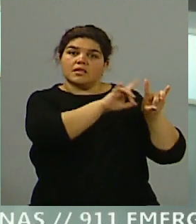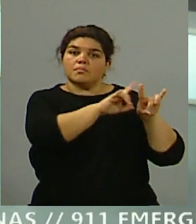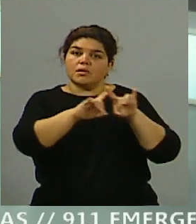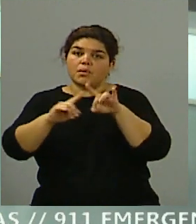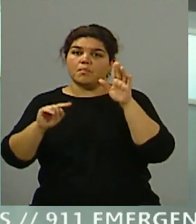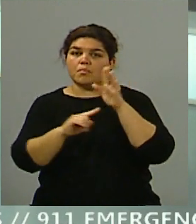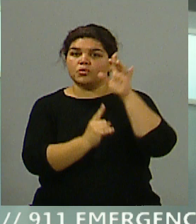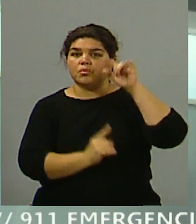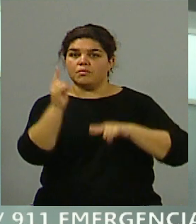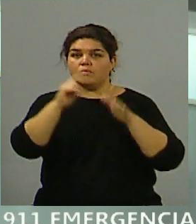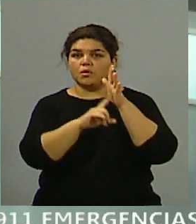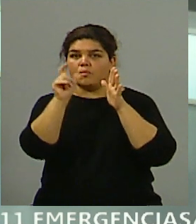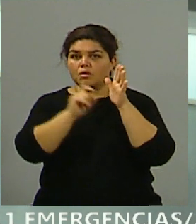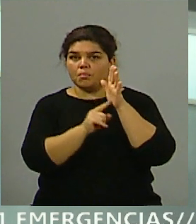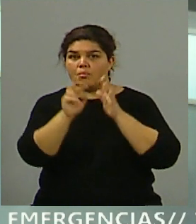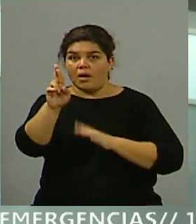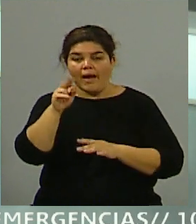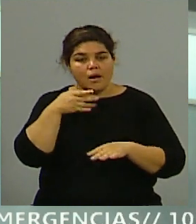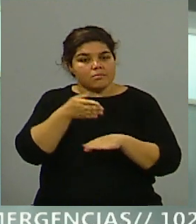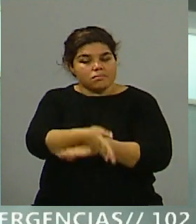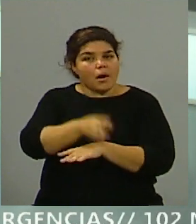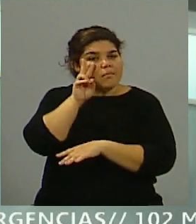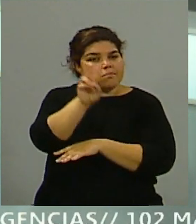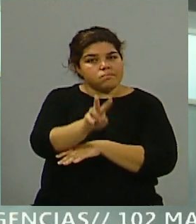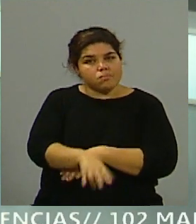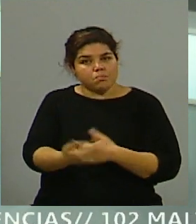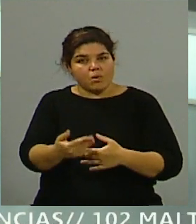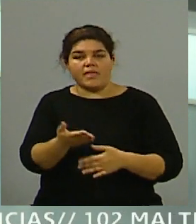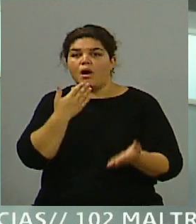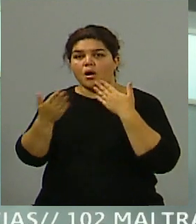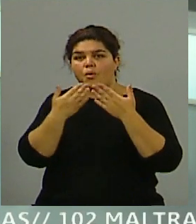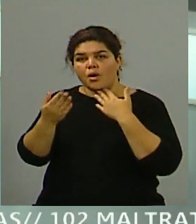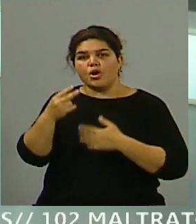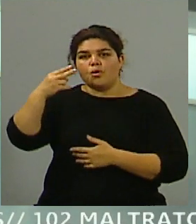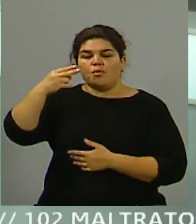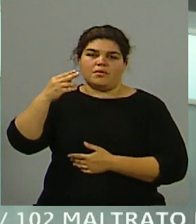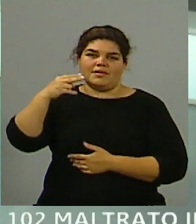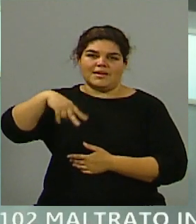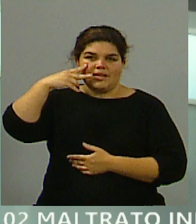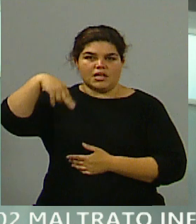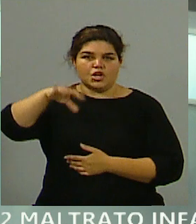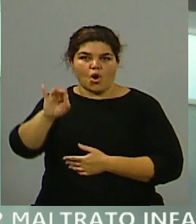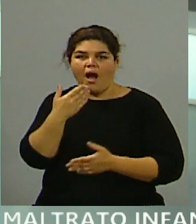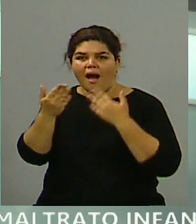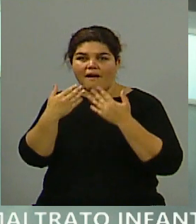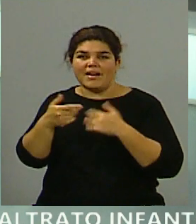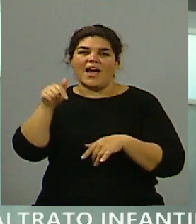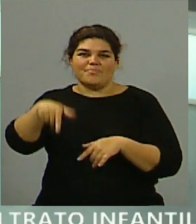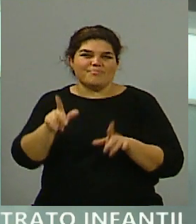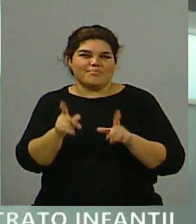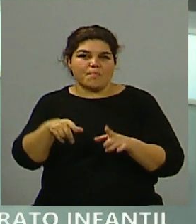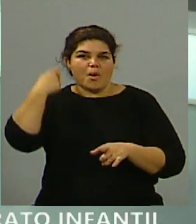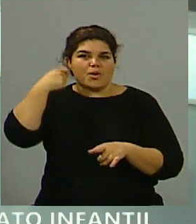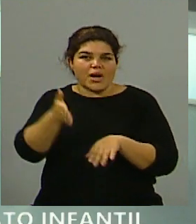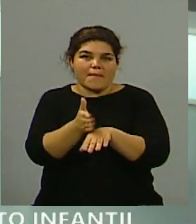.unidiversidad.com.ar y busca la nota que se le hizo a Nino Bonoli esta mañana, una hermosa nota de los compañeros de Like a las 10